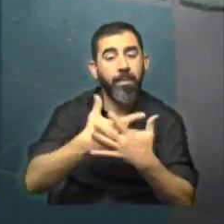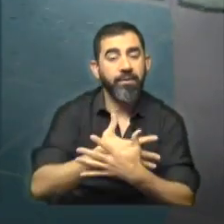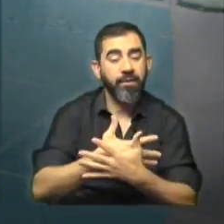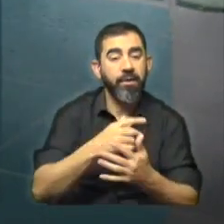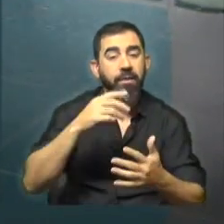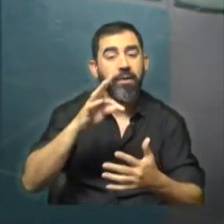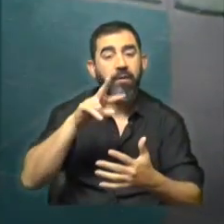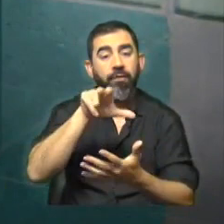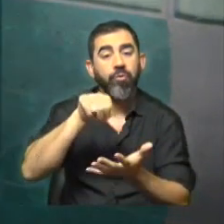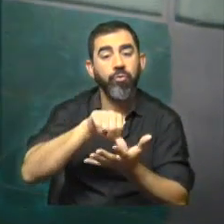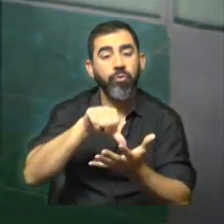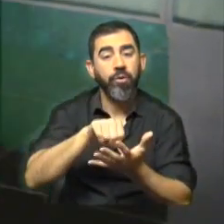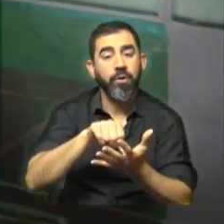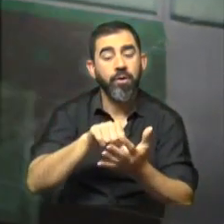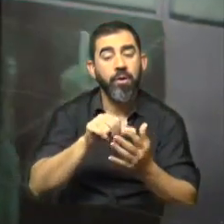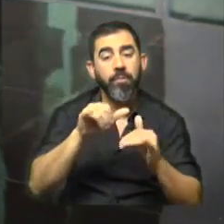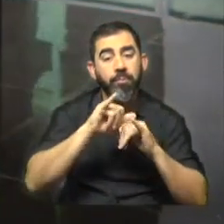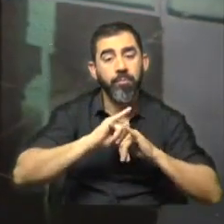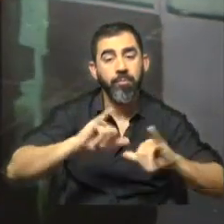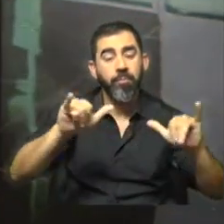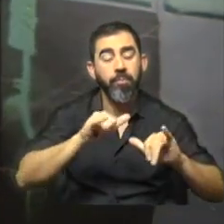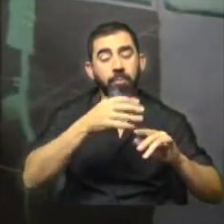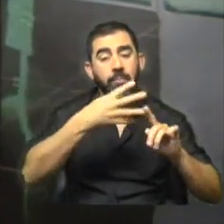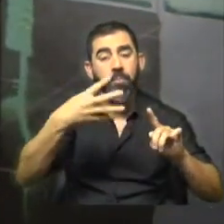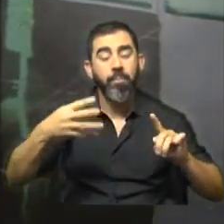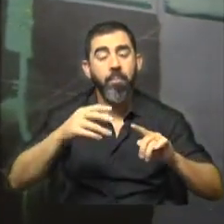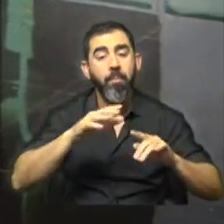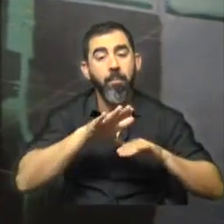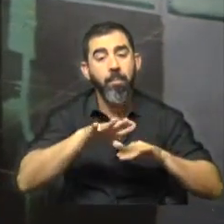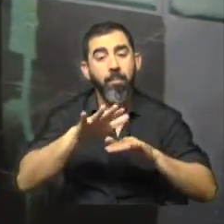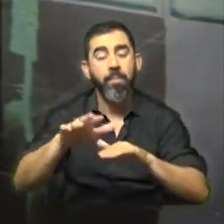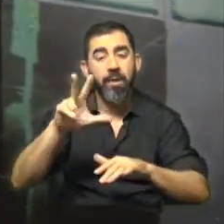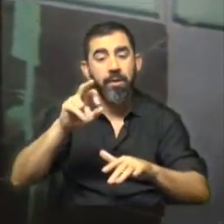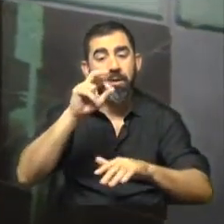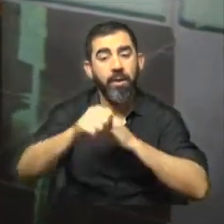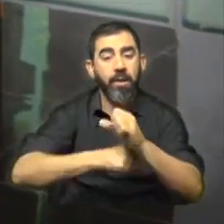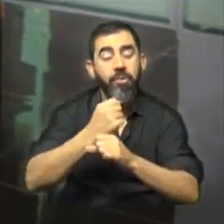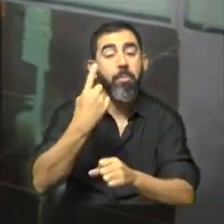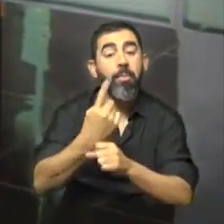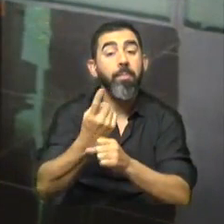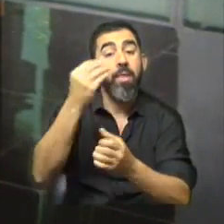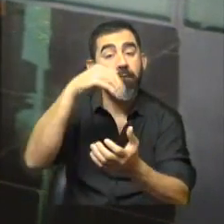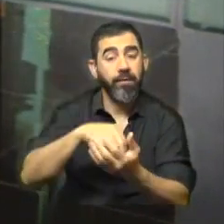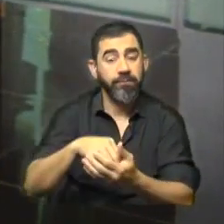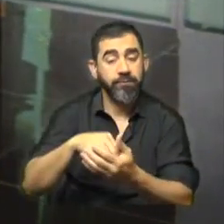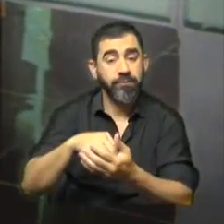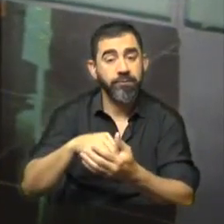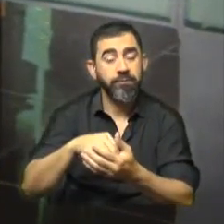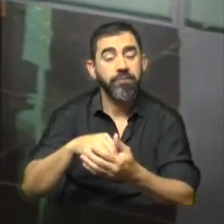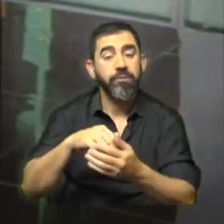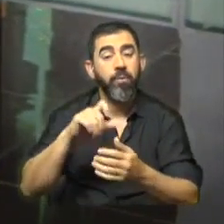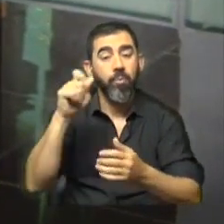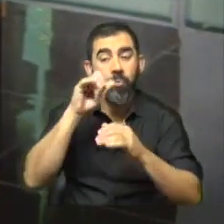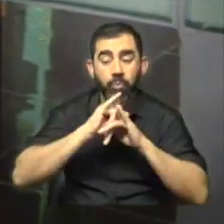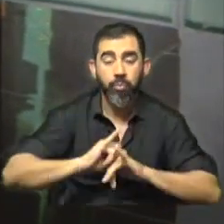Ciudad va a transmitir la marcha de la diversidad a 30 años de la realización de la primera marcha y manifestación pública